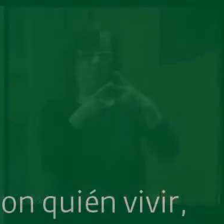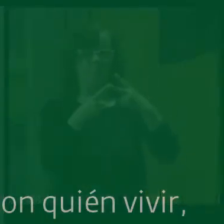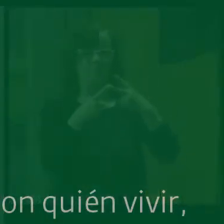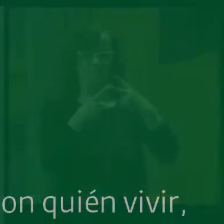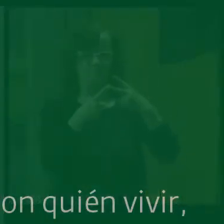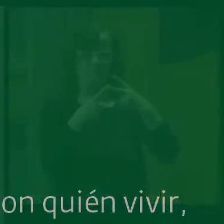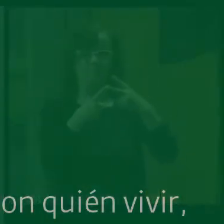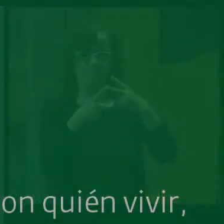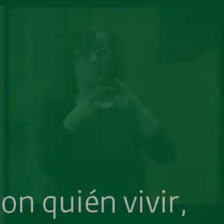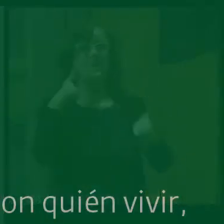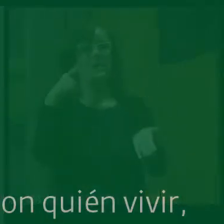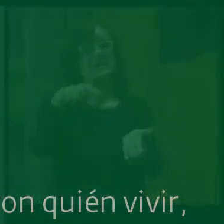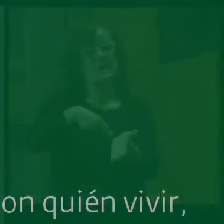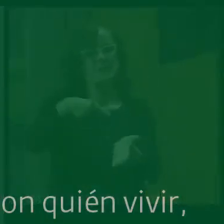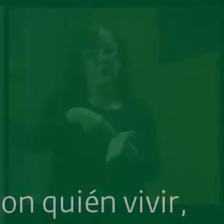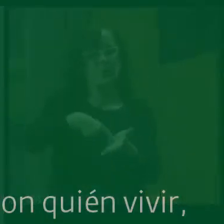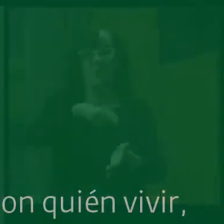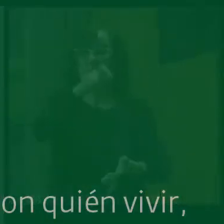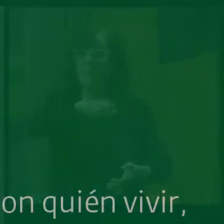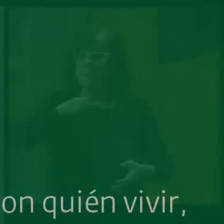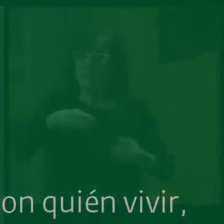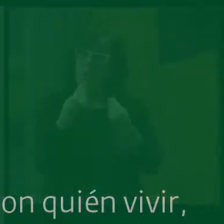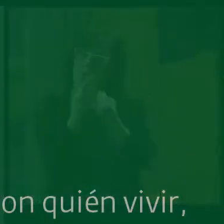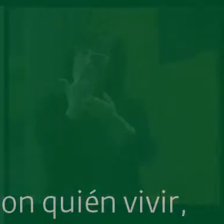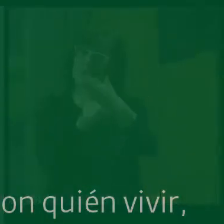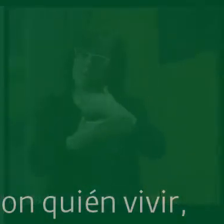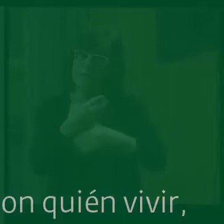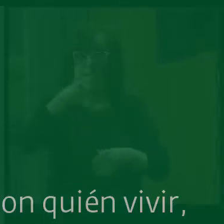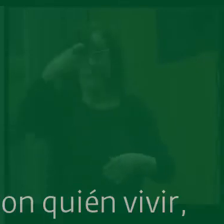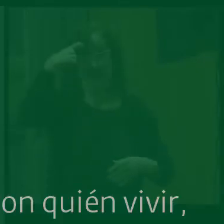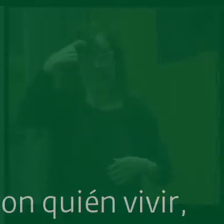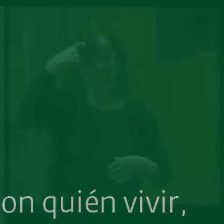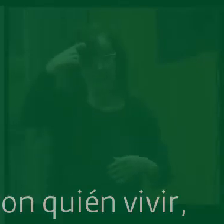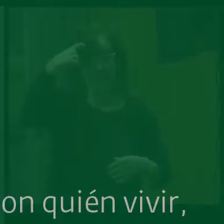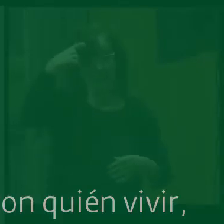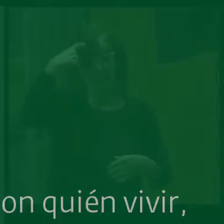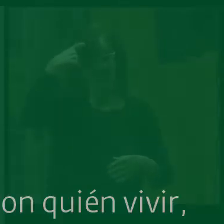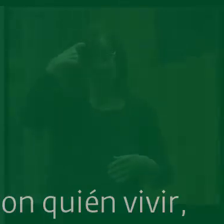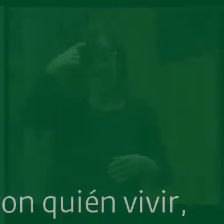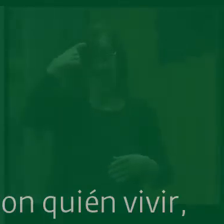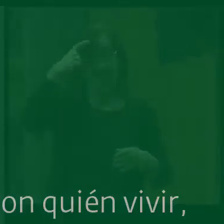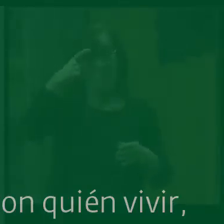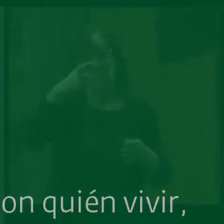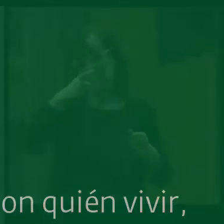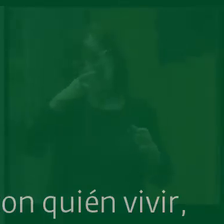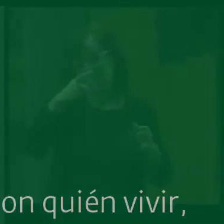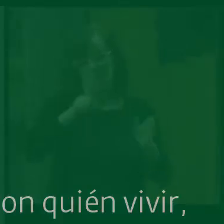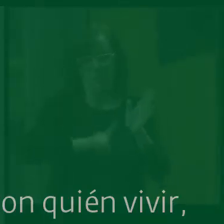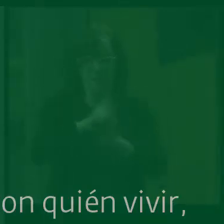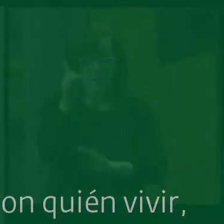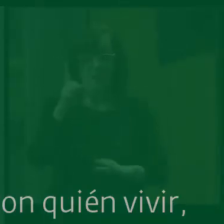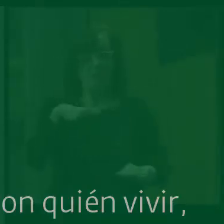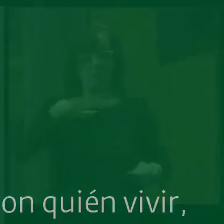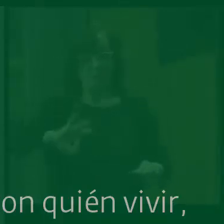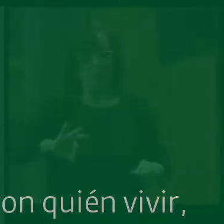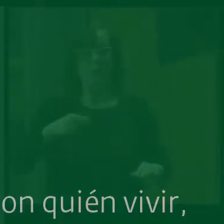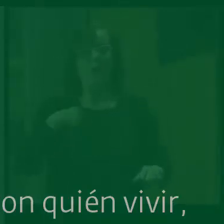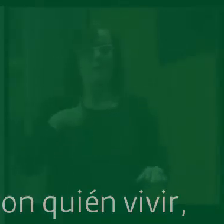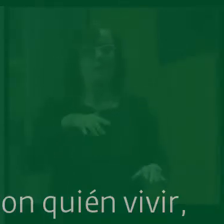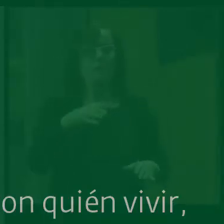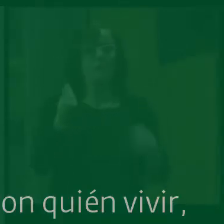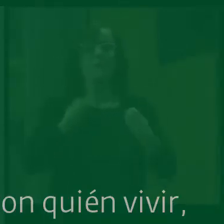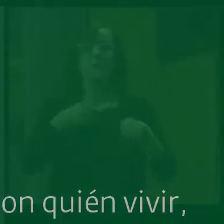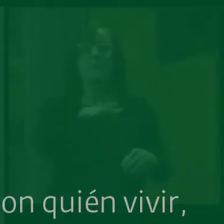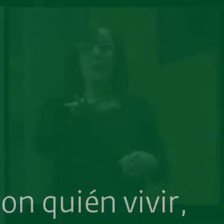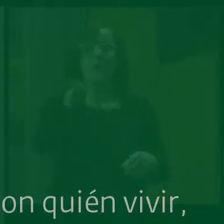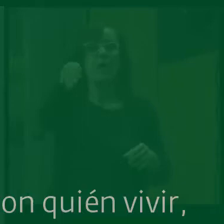Segundo, reivindicamos que las personas con discapacidad intelectual o de desarrollo podamos elegir dónde vivir y